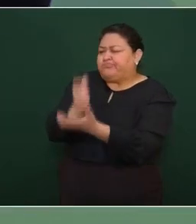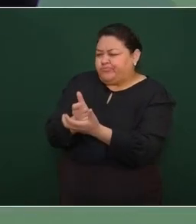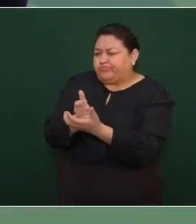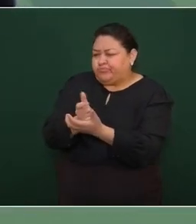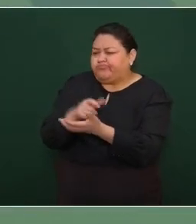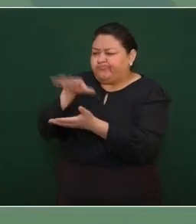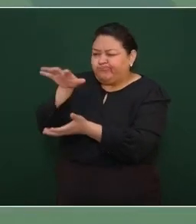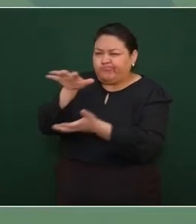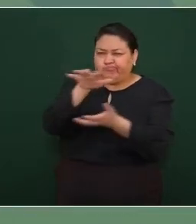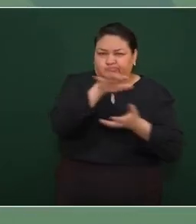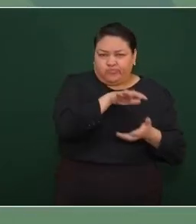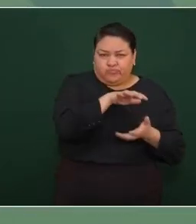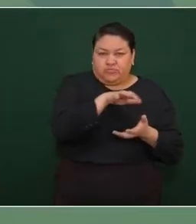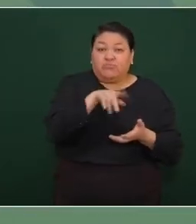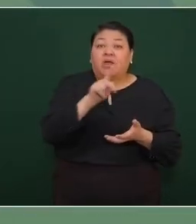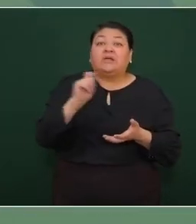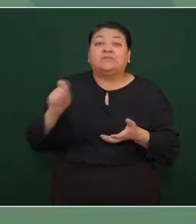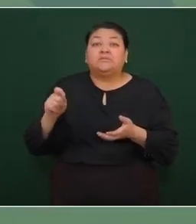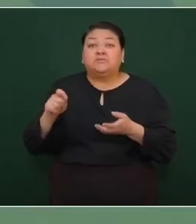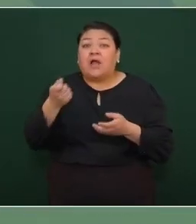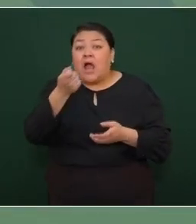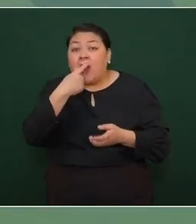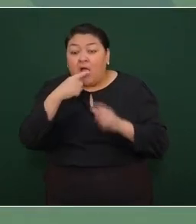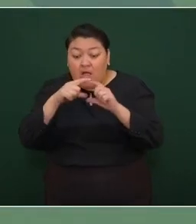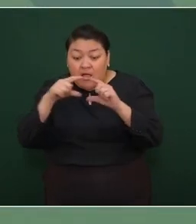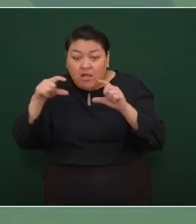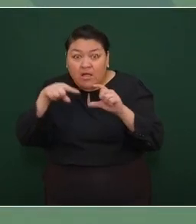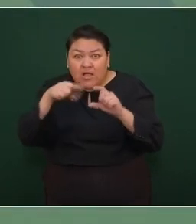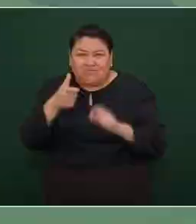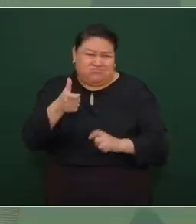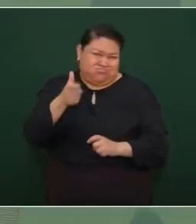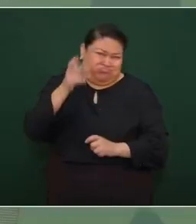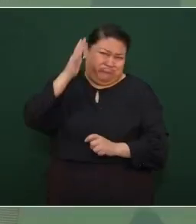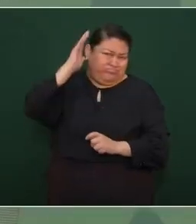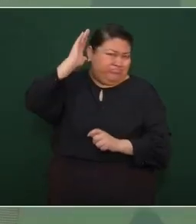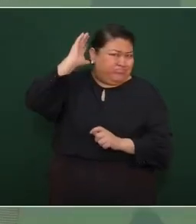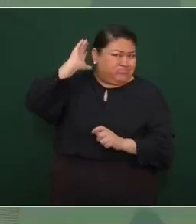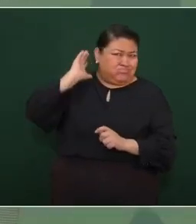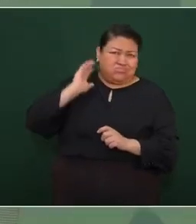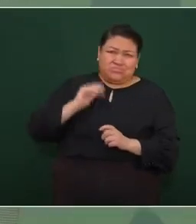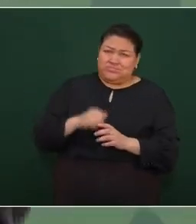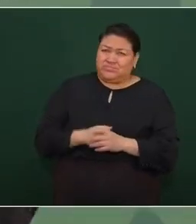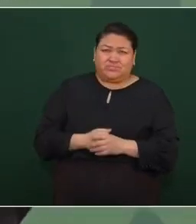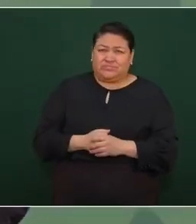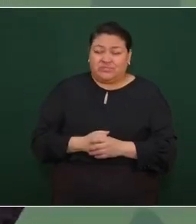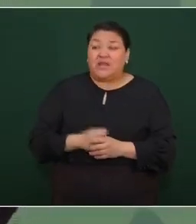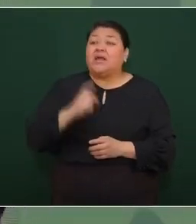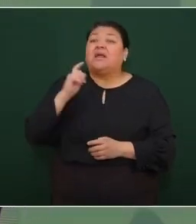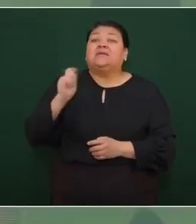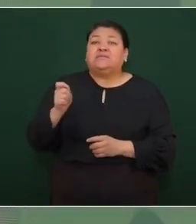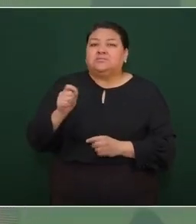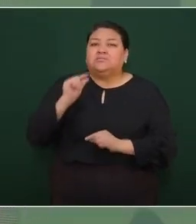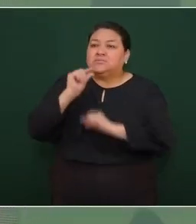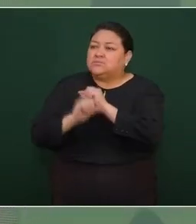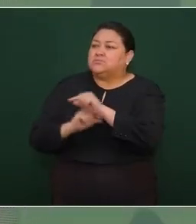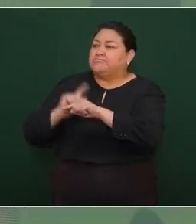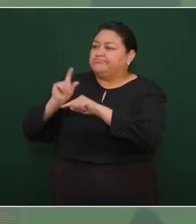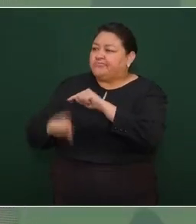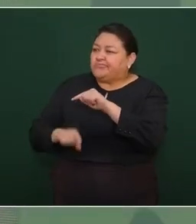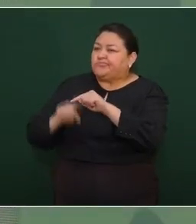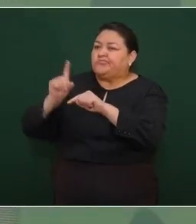a precios elevadísimos. Todo eso se ha ido terminando,